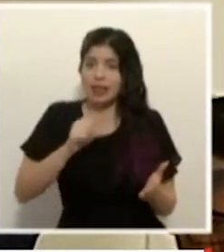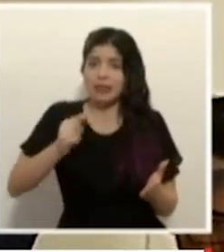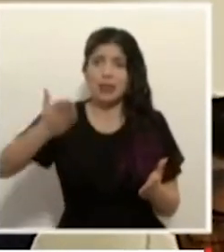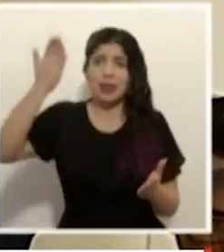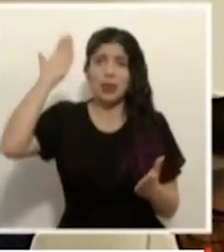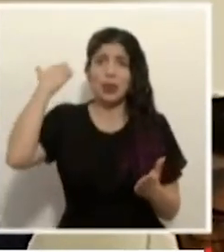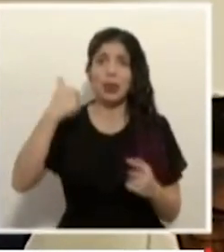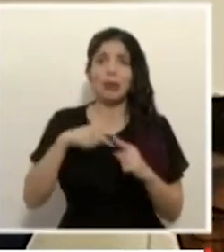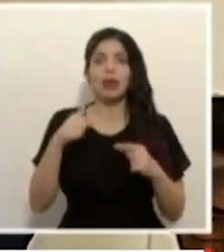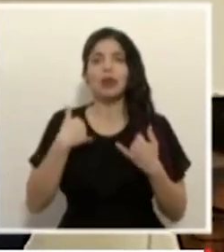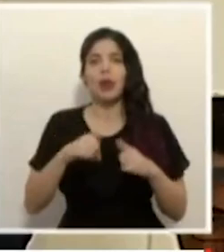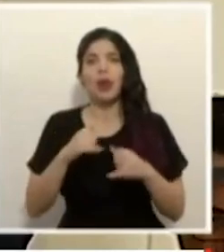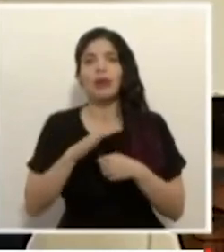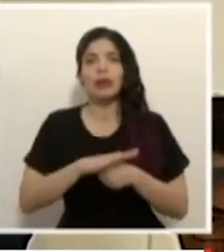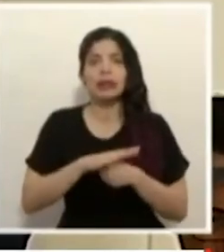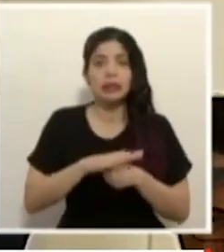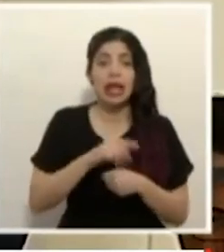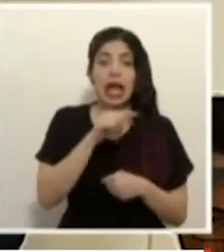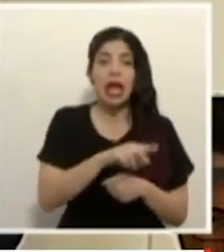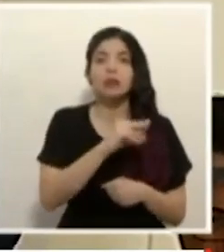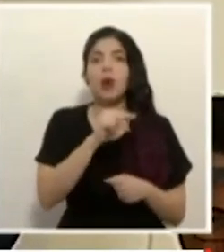para eso y otras cosas.